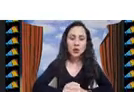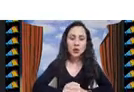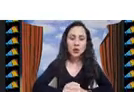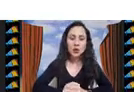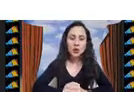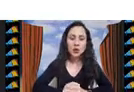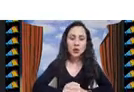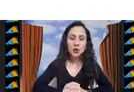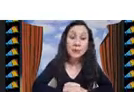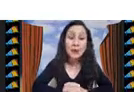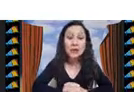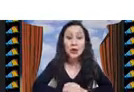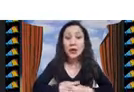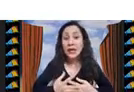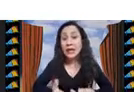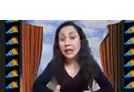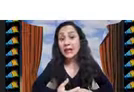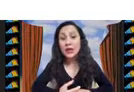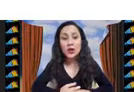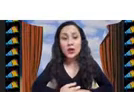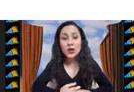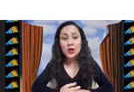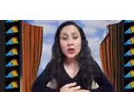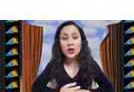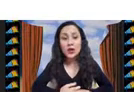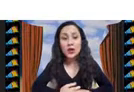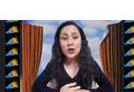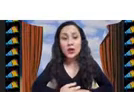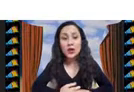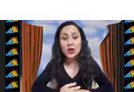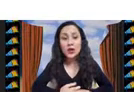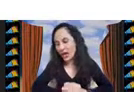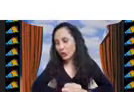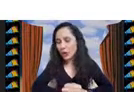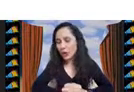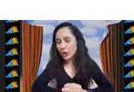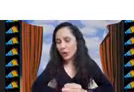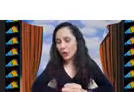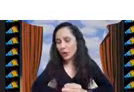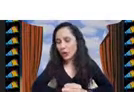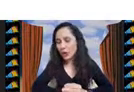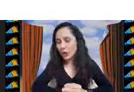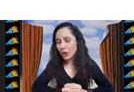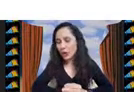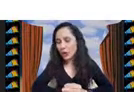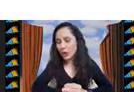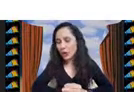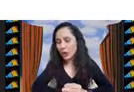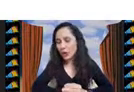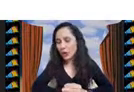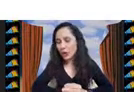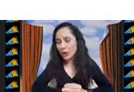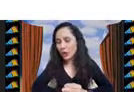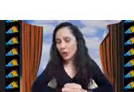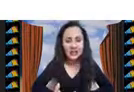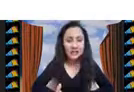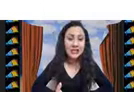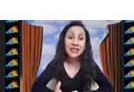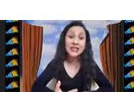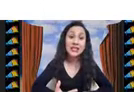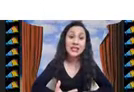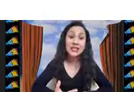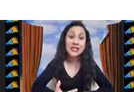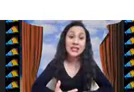mochila, que ahorita vamos a ver un ejemplito, y otro problema clásico, es el de empacado de objetos en contenedores, en una dimensión, que